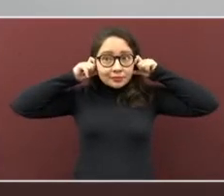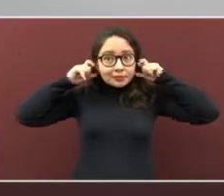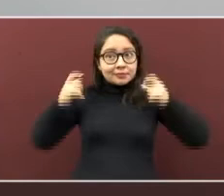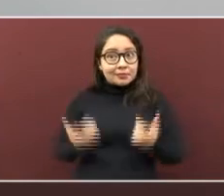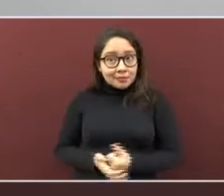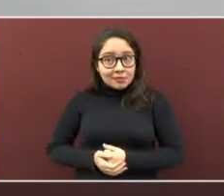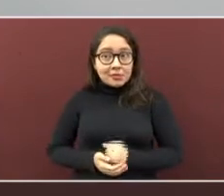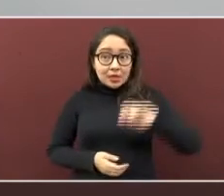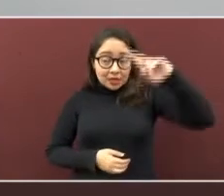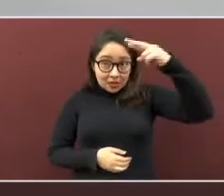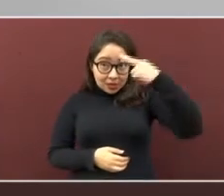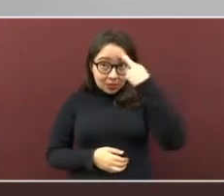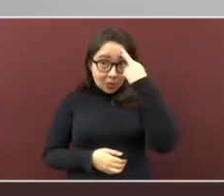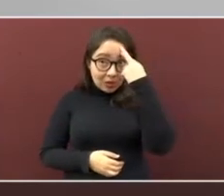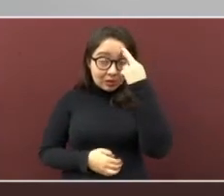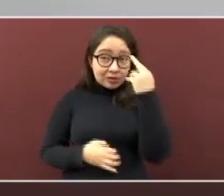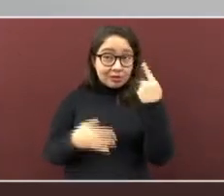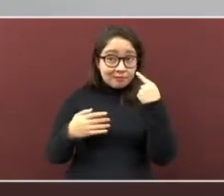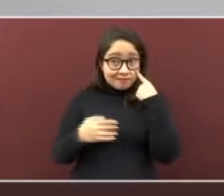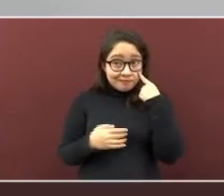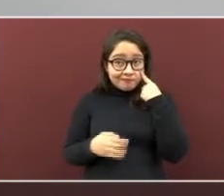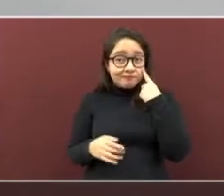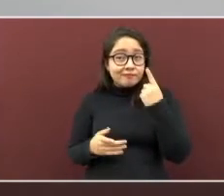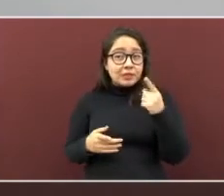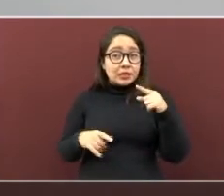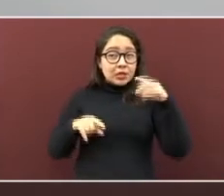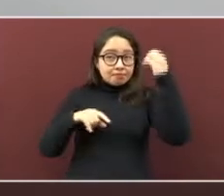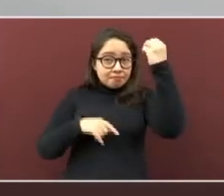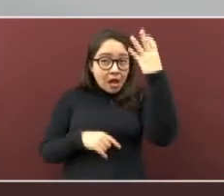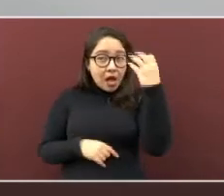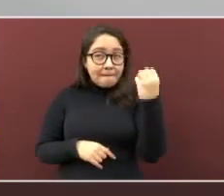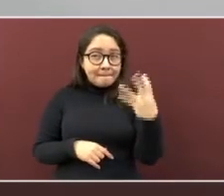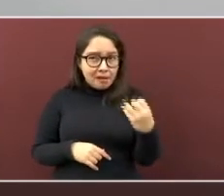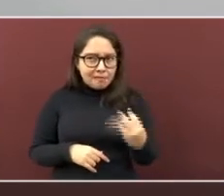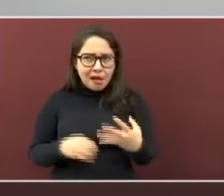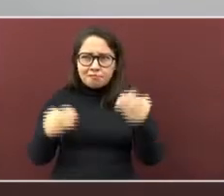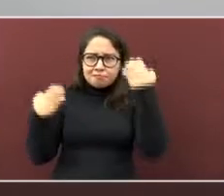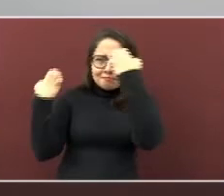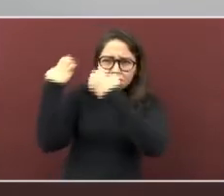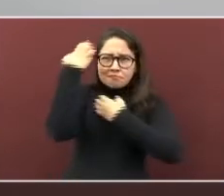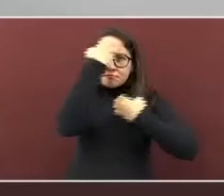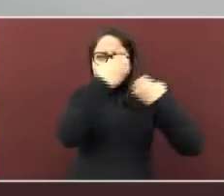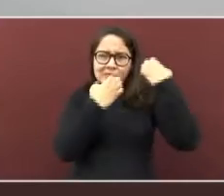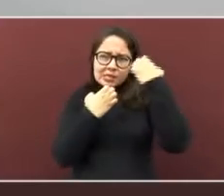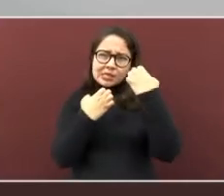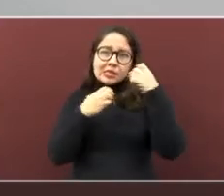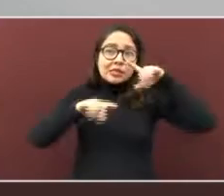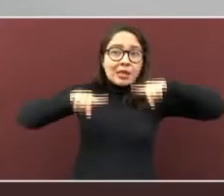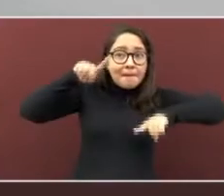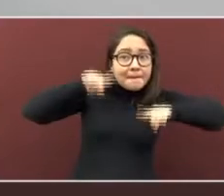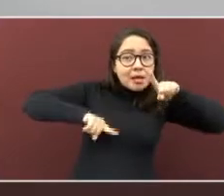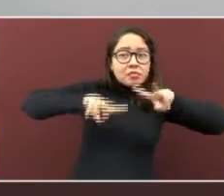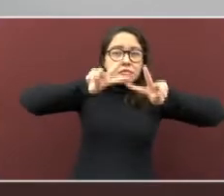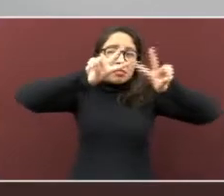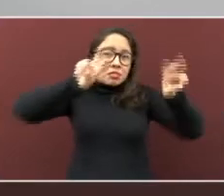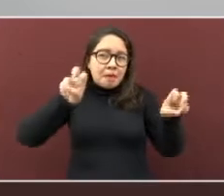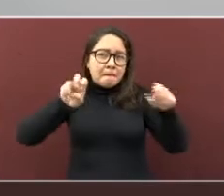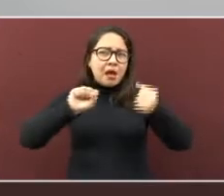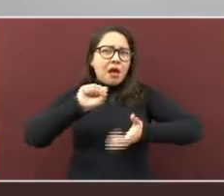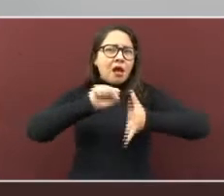Recuerden que la evaluación de riesgo se efectúa con indicadores sobre el